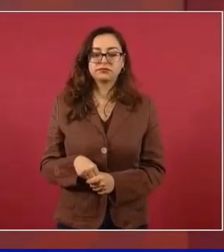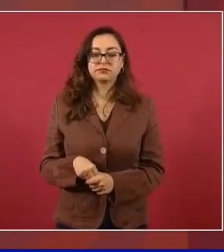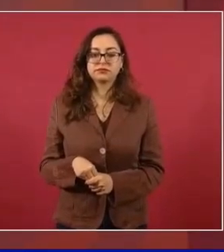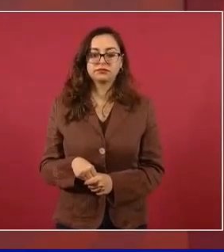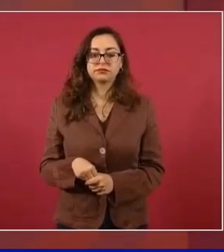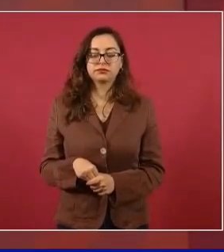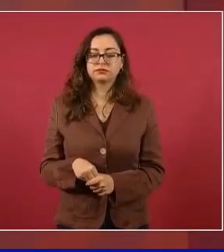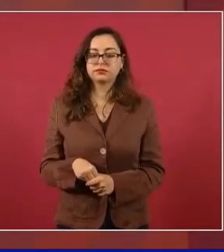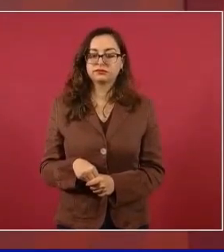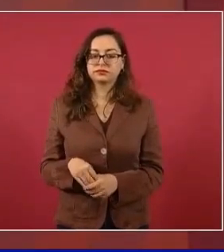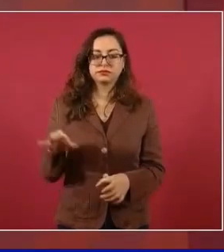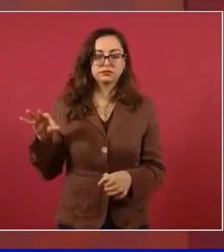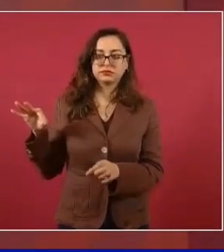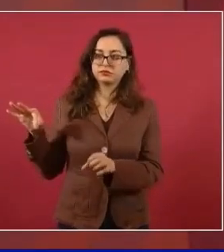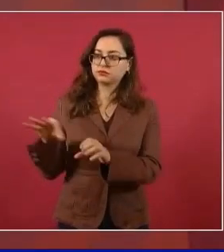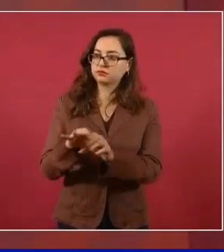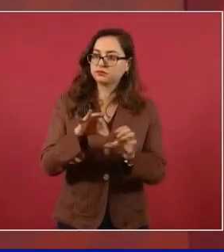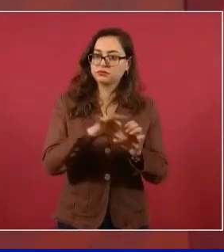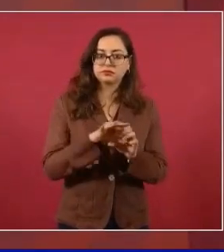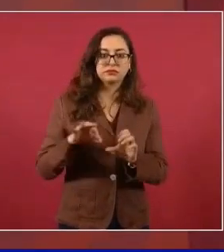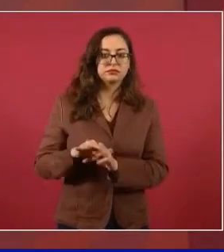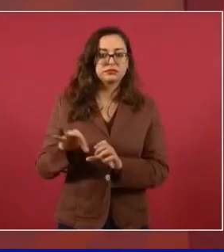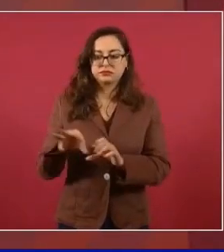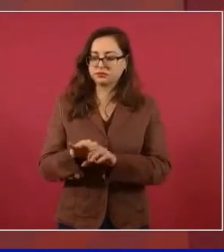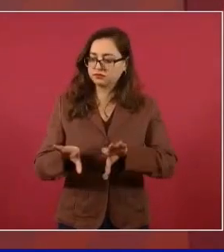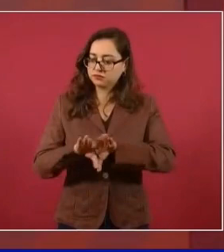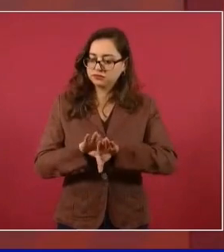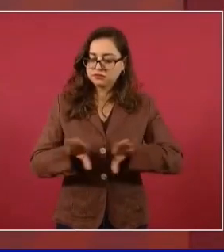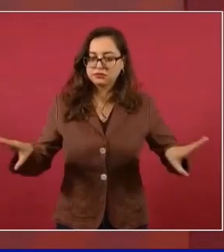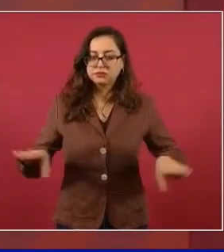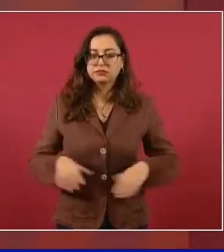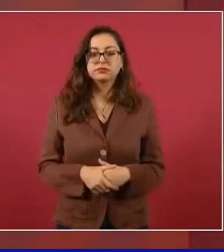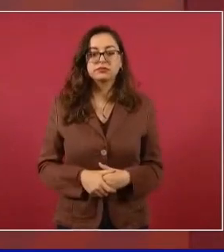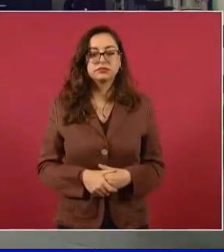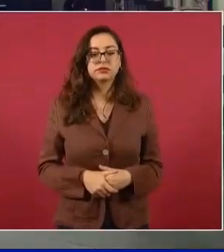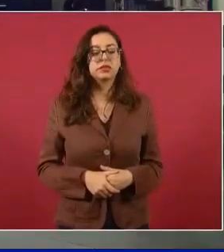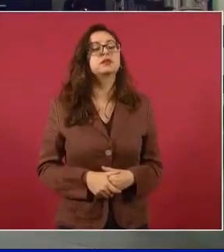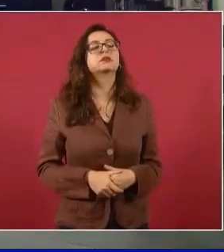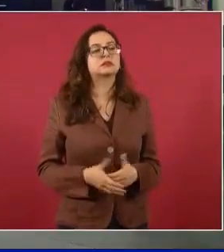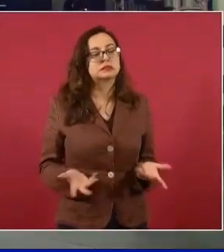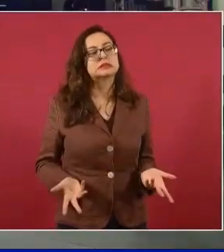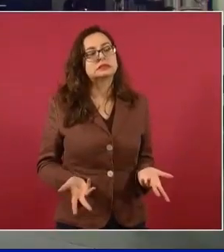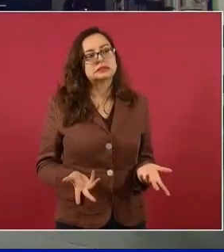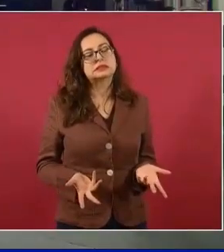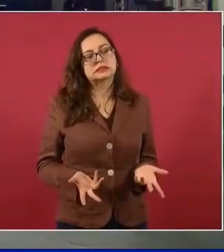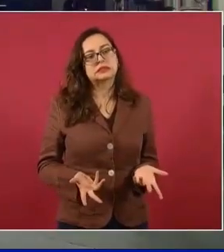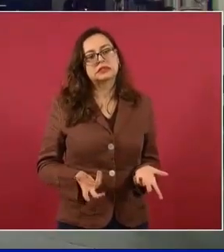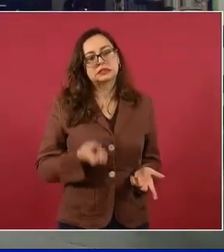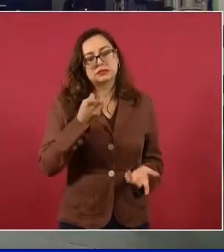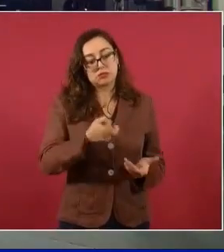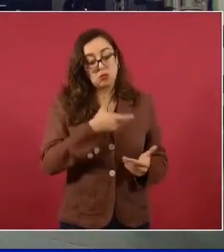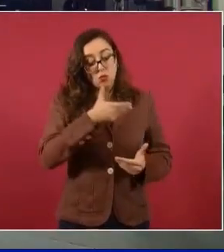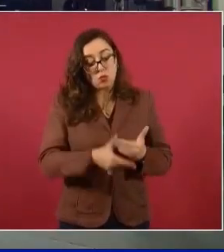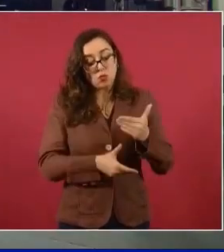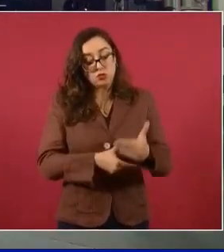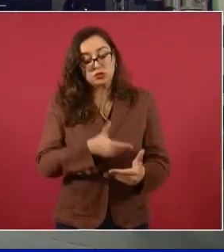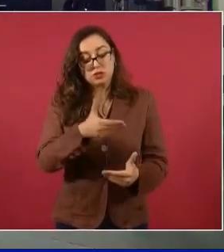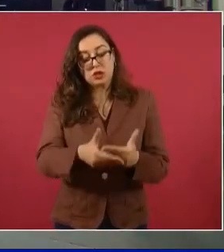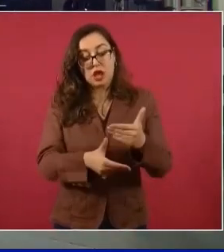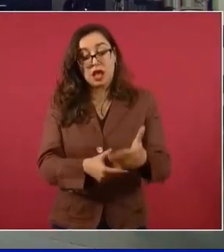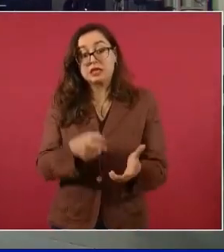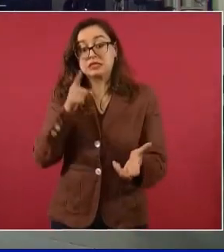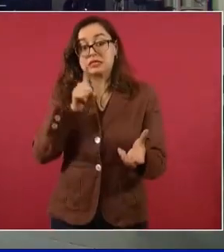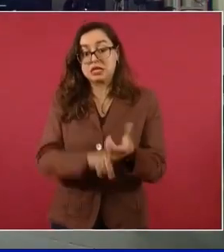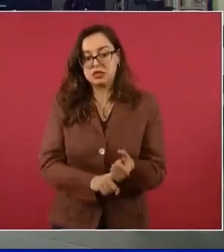en todas las elecciones. Justo como menciona que es un proceso, ha habido gente que está acompañando este